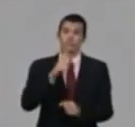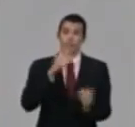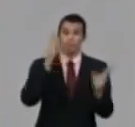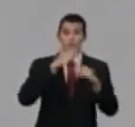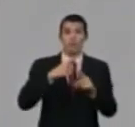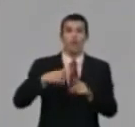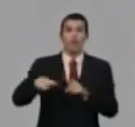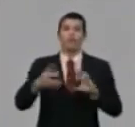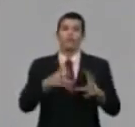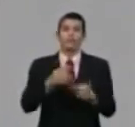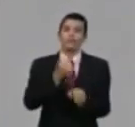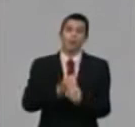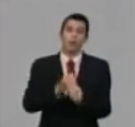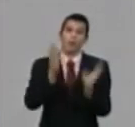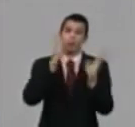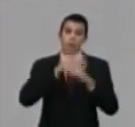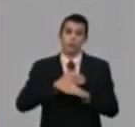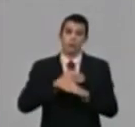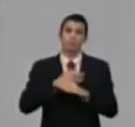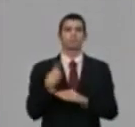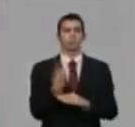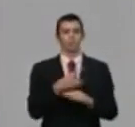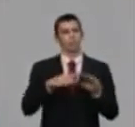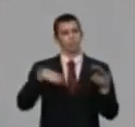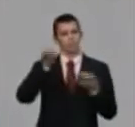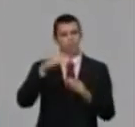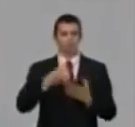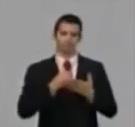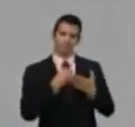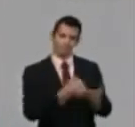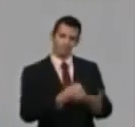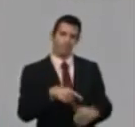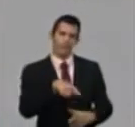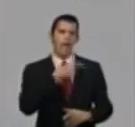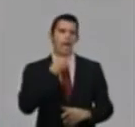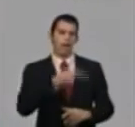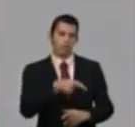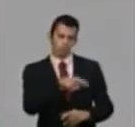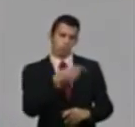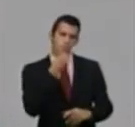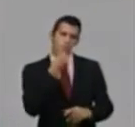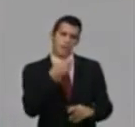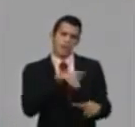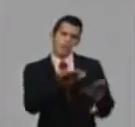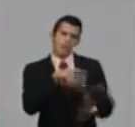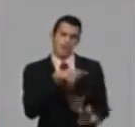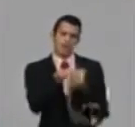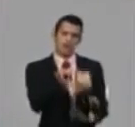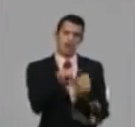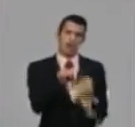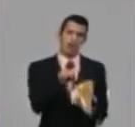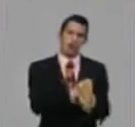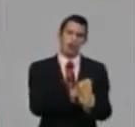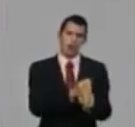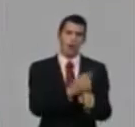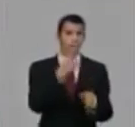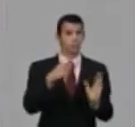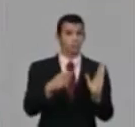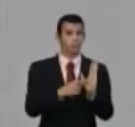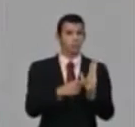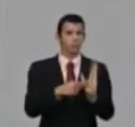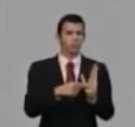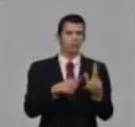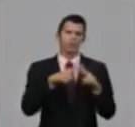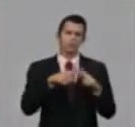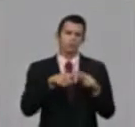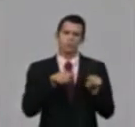punto de vista tributario, iban a tener problemas, se le dio la posibilidad de que se suspendieran. Y para eso se hizo un trámite también bastante